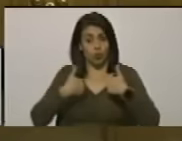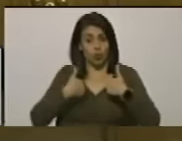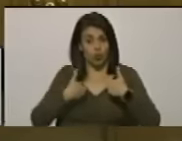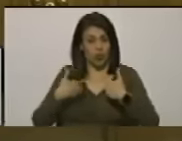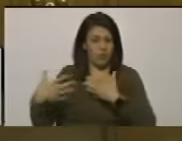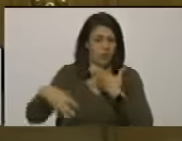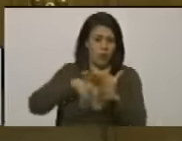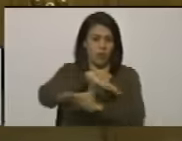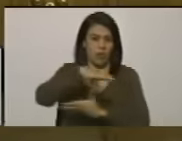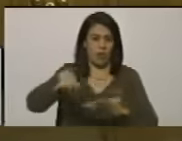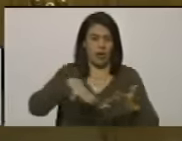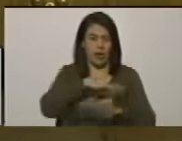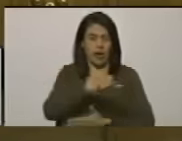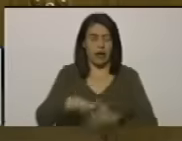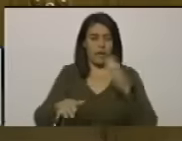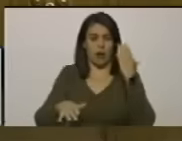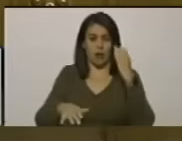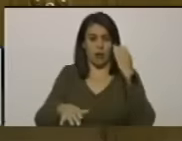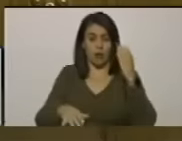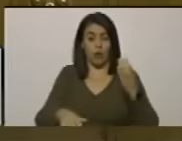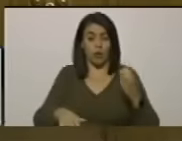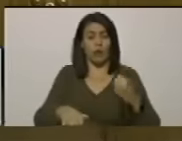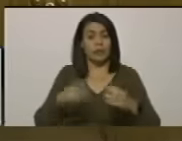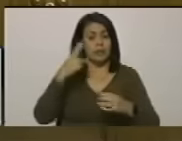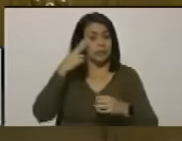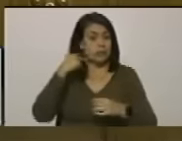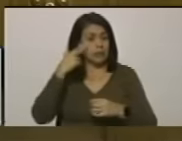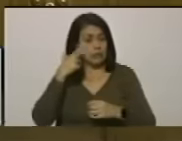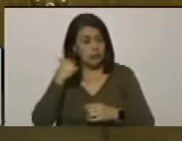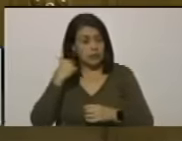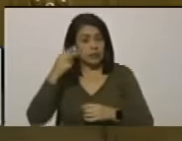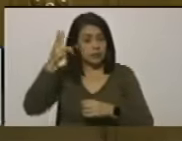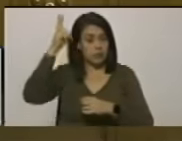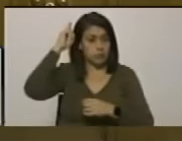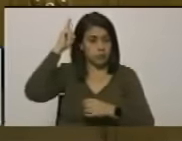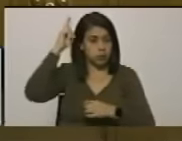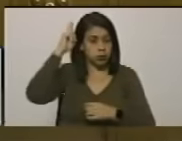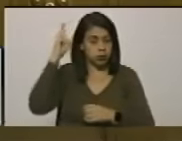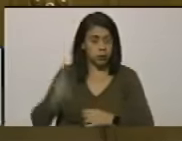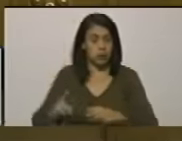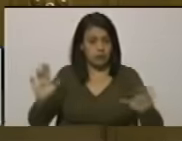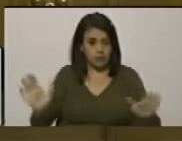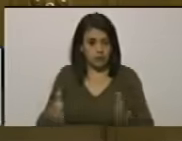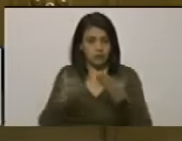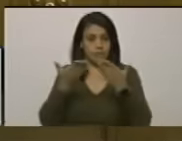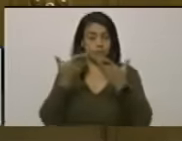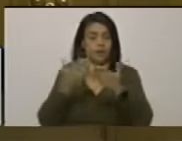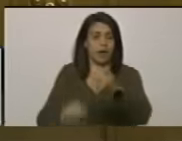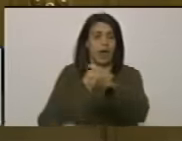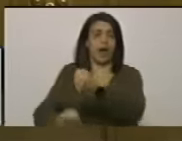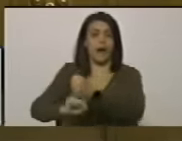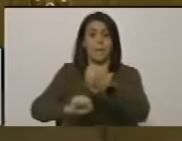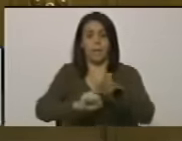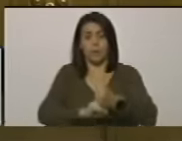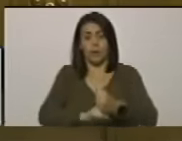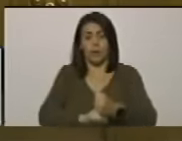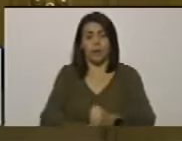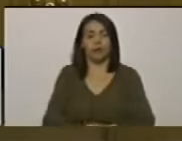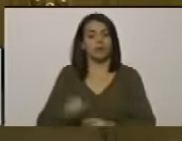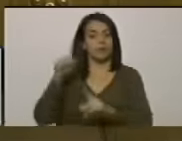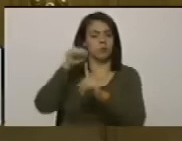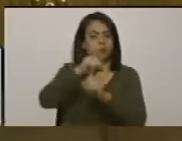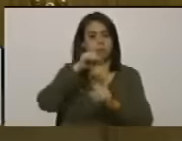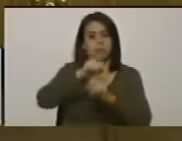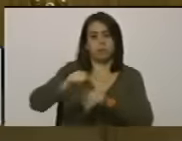Colombia y de las comunidades afrodescendientes e indígenas impulsando y respaldando las